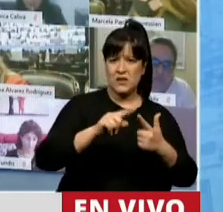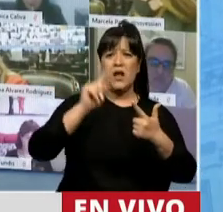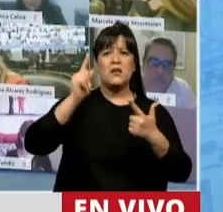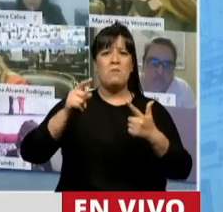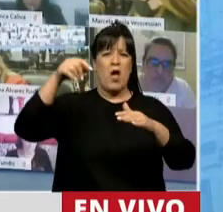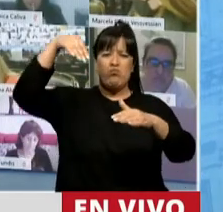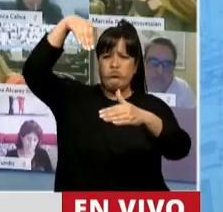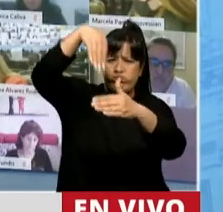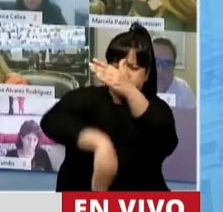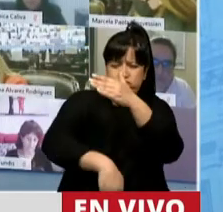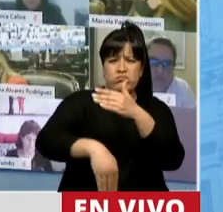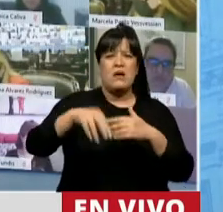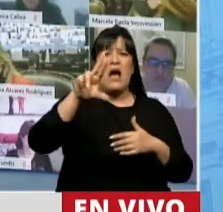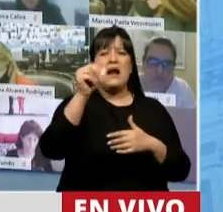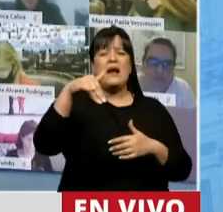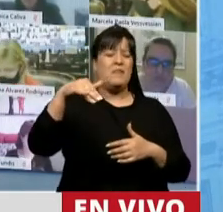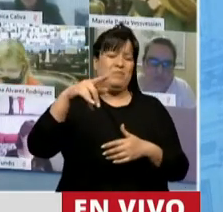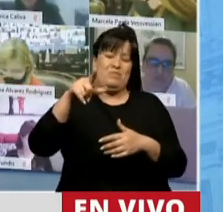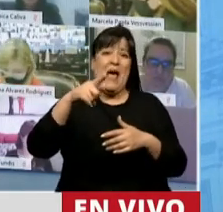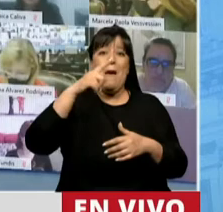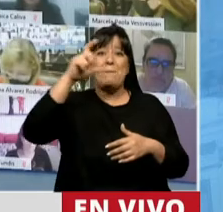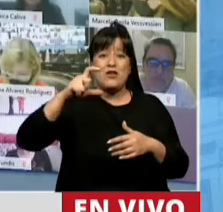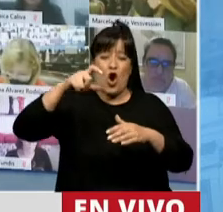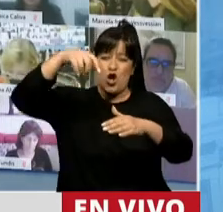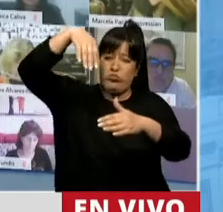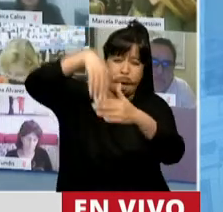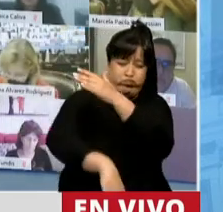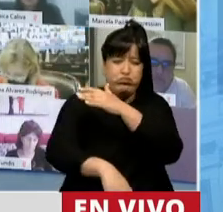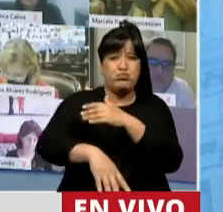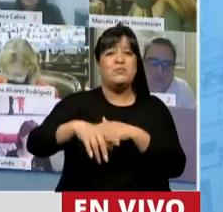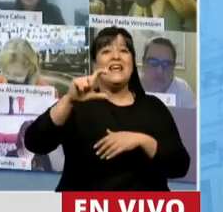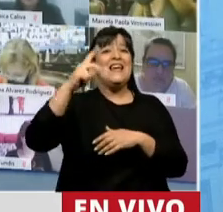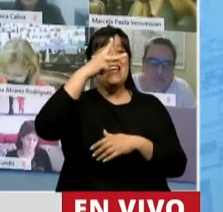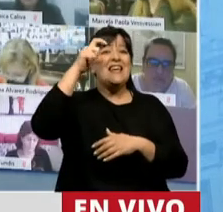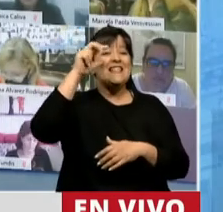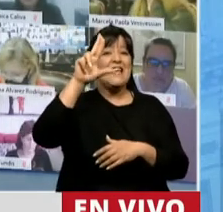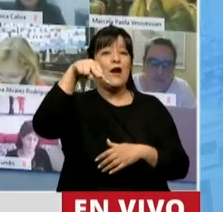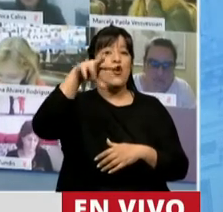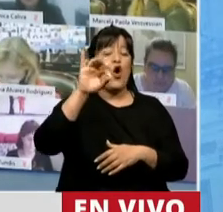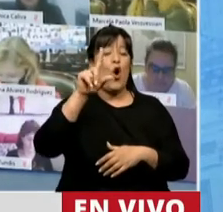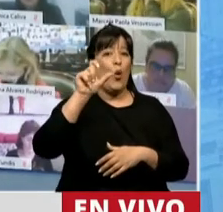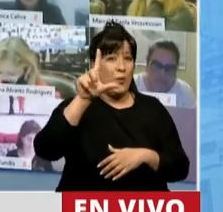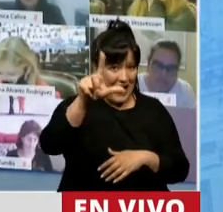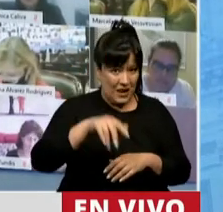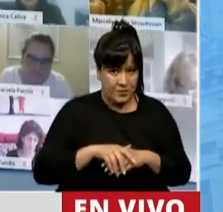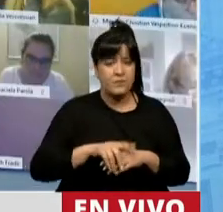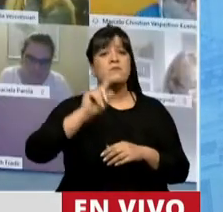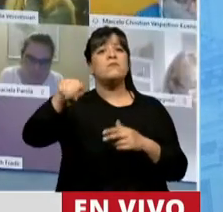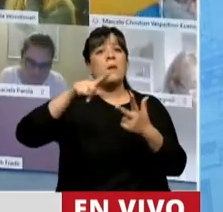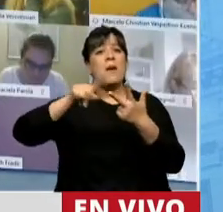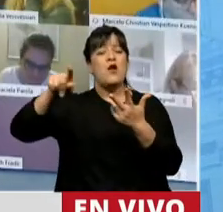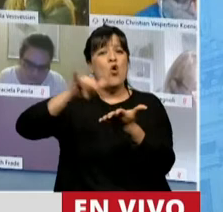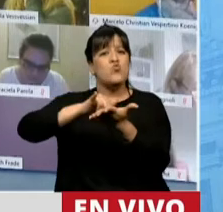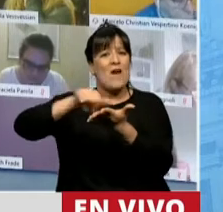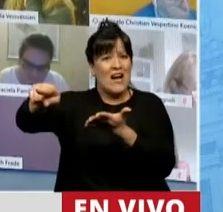Cádiz, derrame petrolero infernal hace 40 años, Chernobyl, el Lab Canal de Nueva